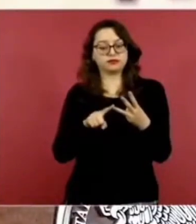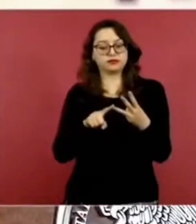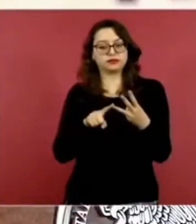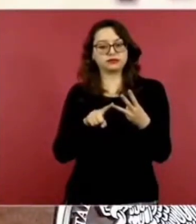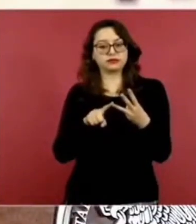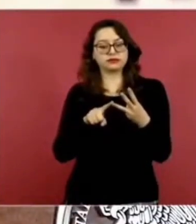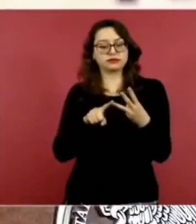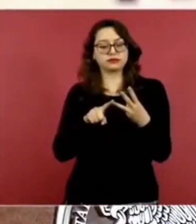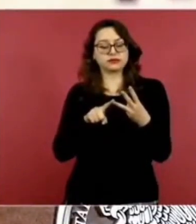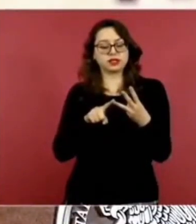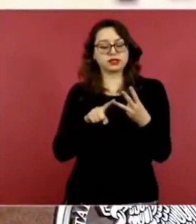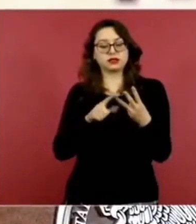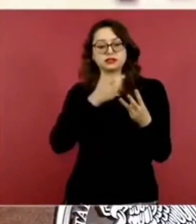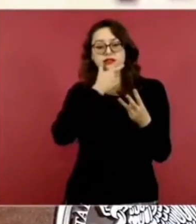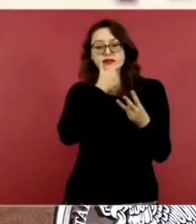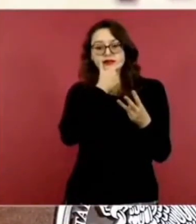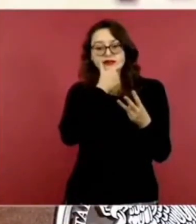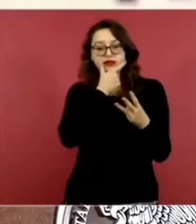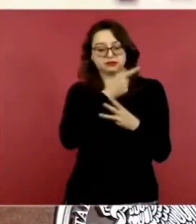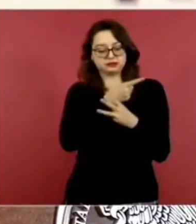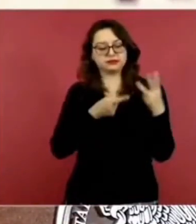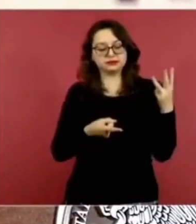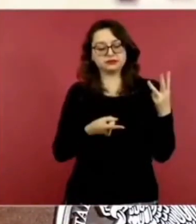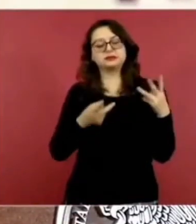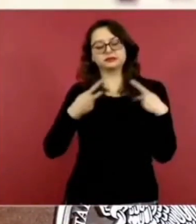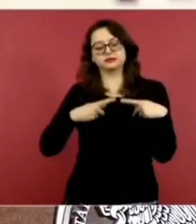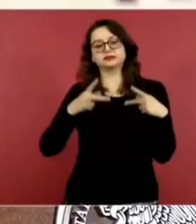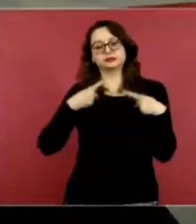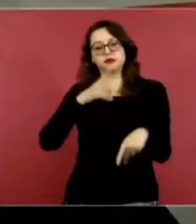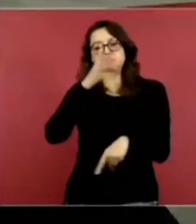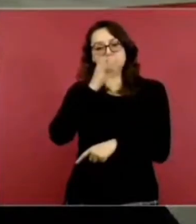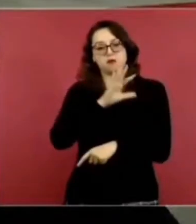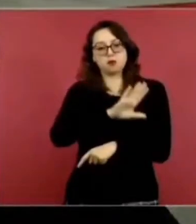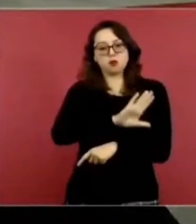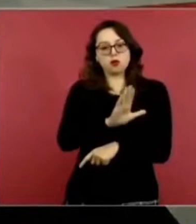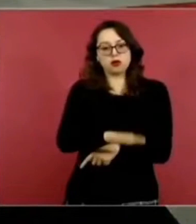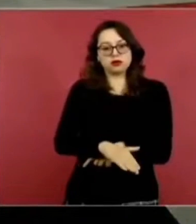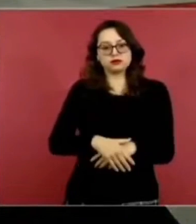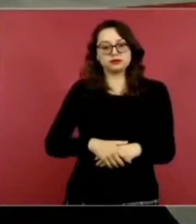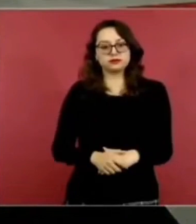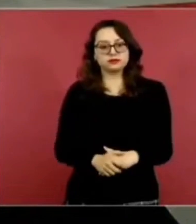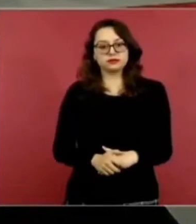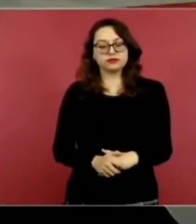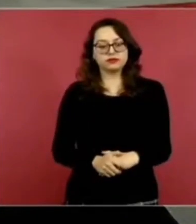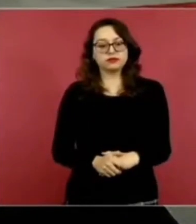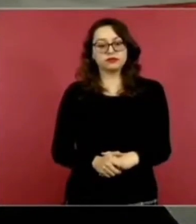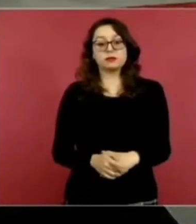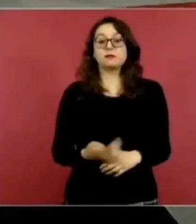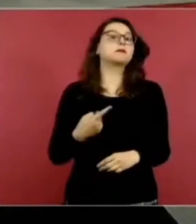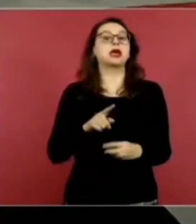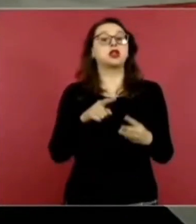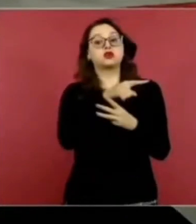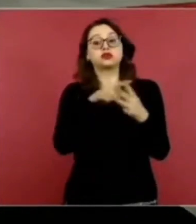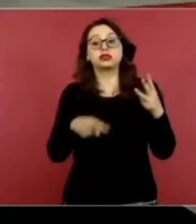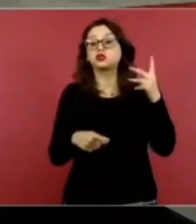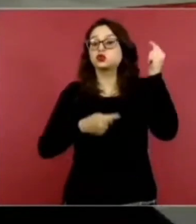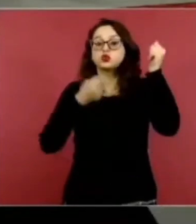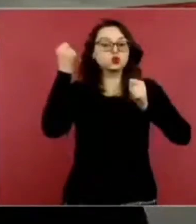y un inglés, pero eran residentes